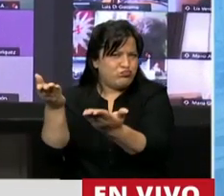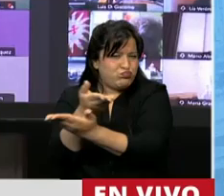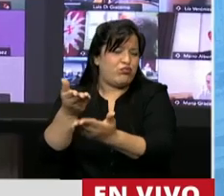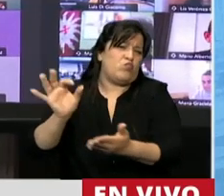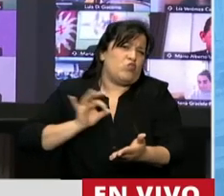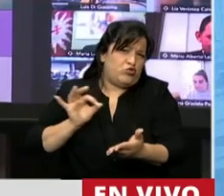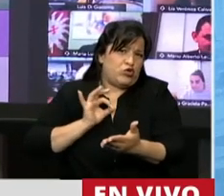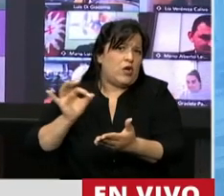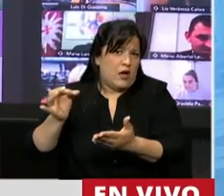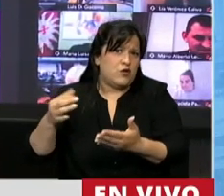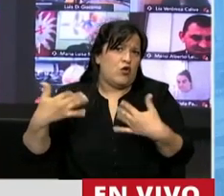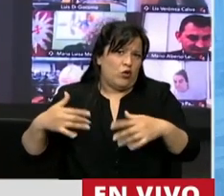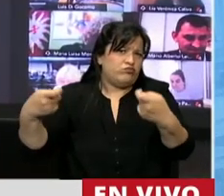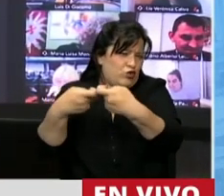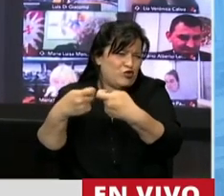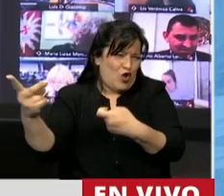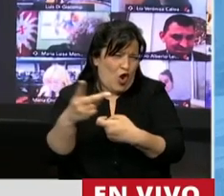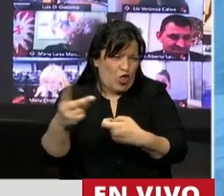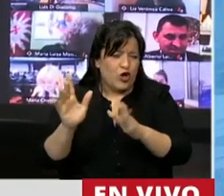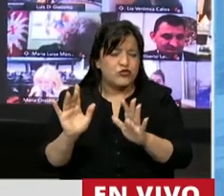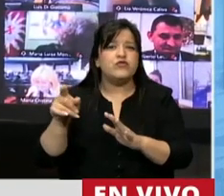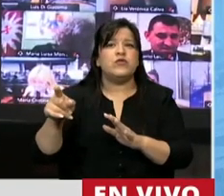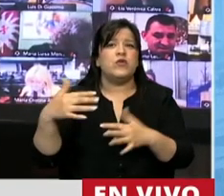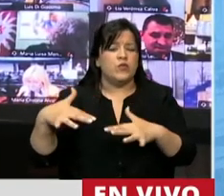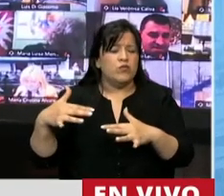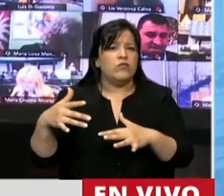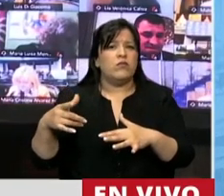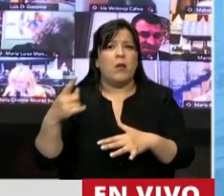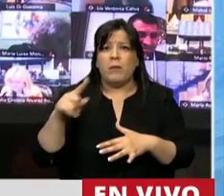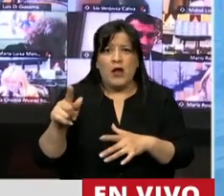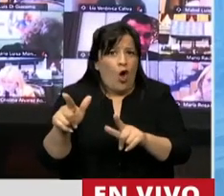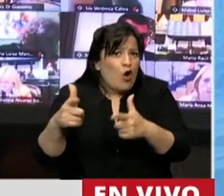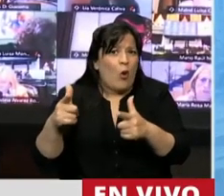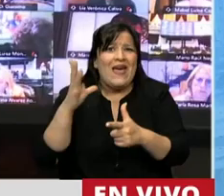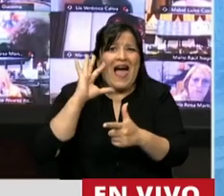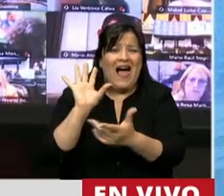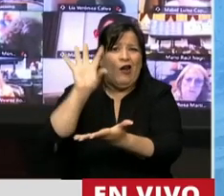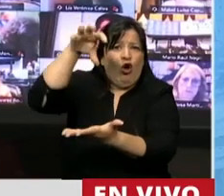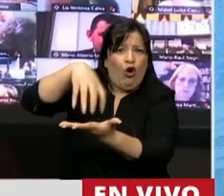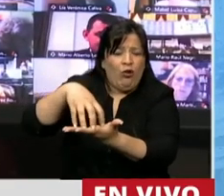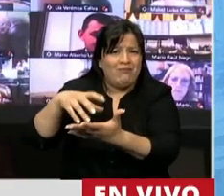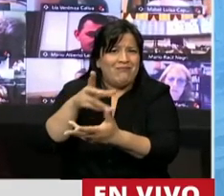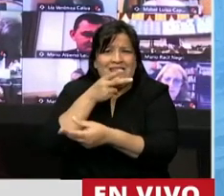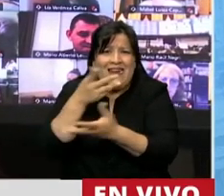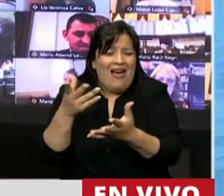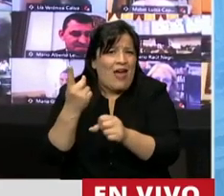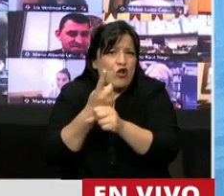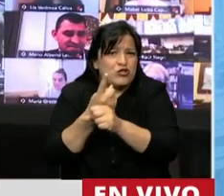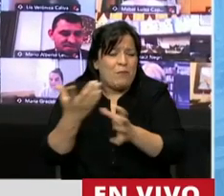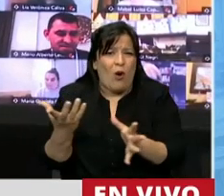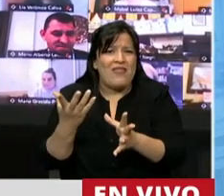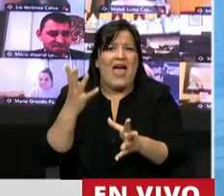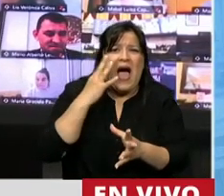lo largo de todos estos años con ese recorrido estratégico no hay siquiera una destilería no se puede participar